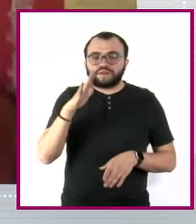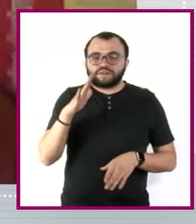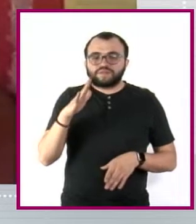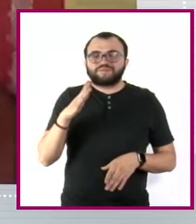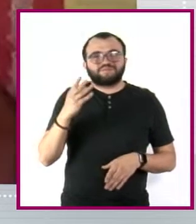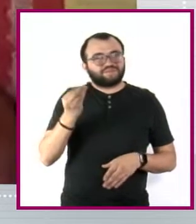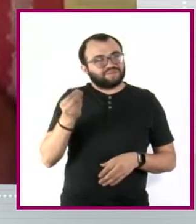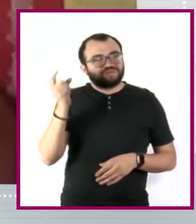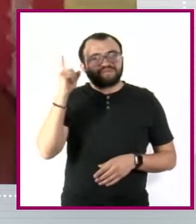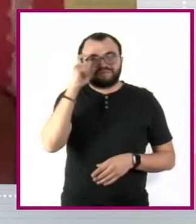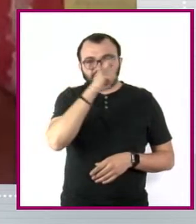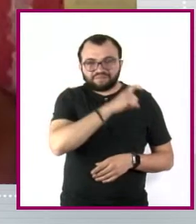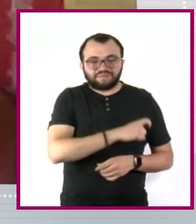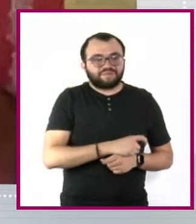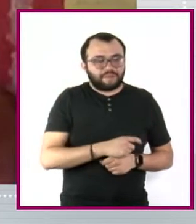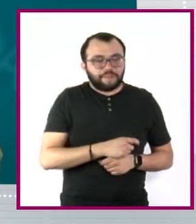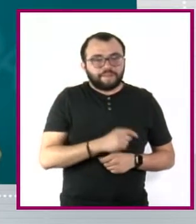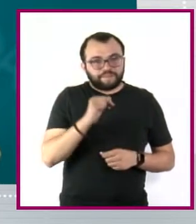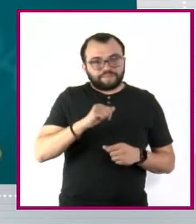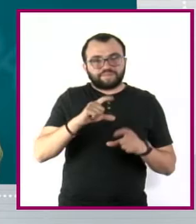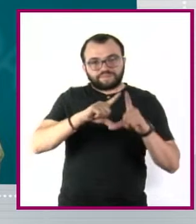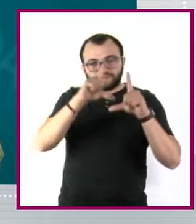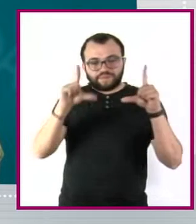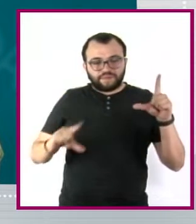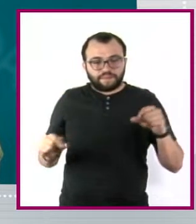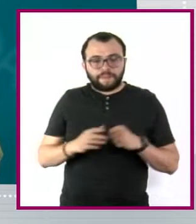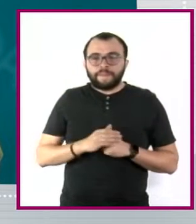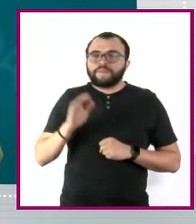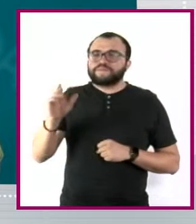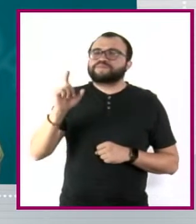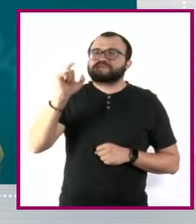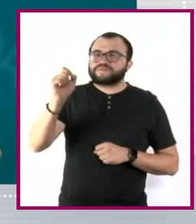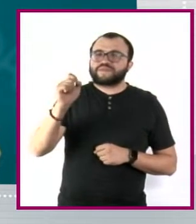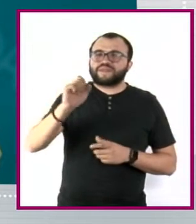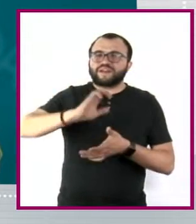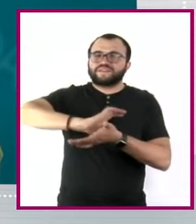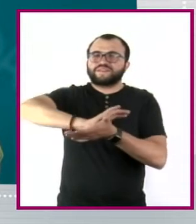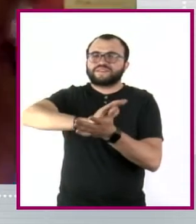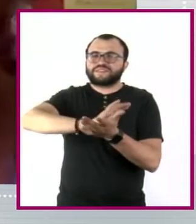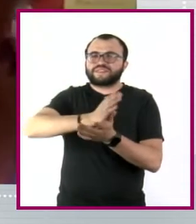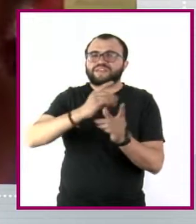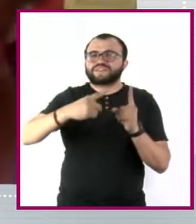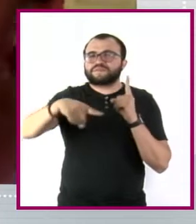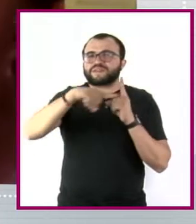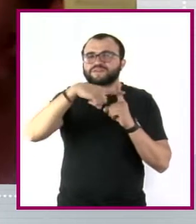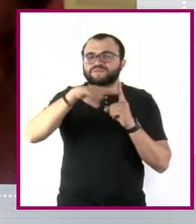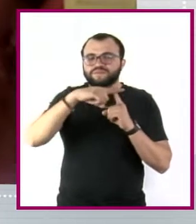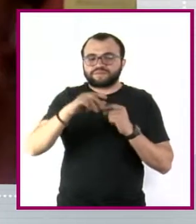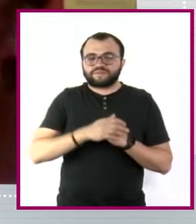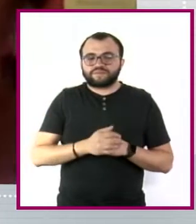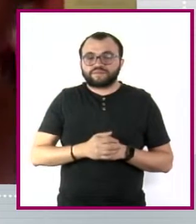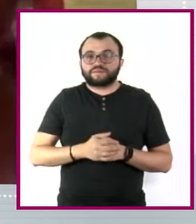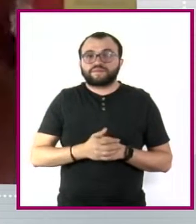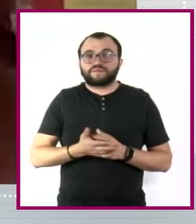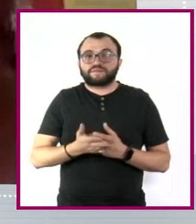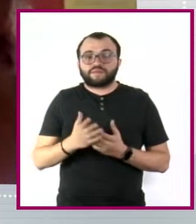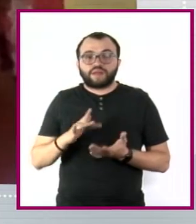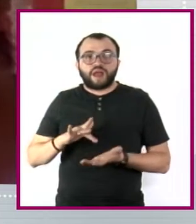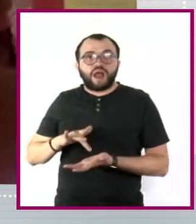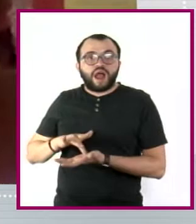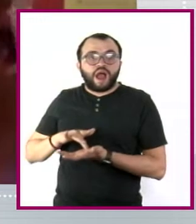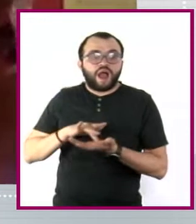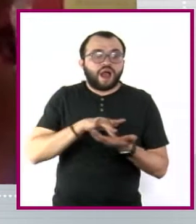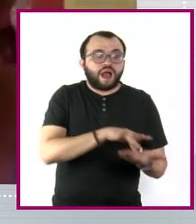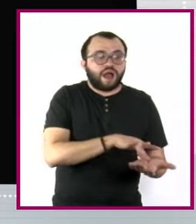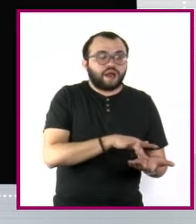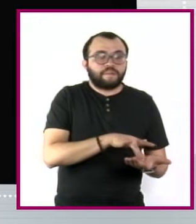sido muy complicado en nuestro país. Eva, ¿qué es la discriminación positiva? Es apoyar a los sectores justo